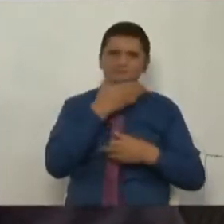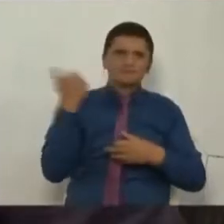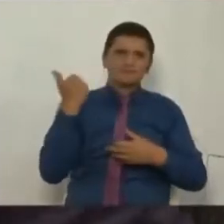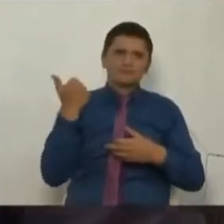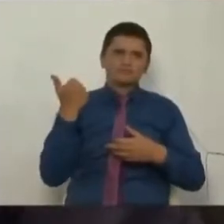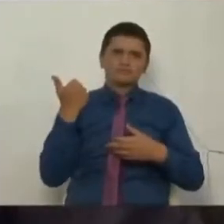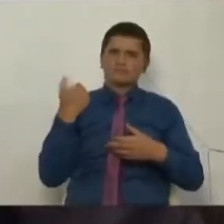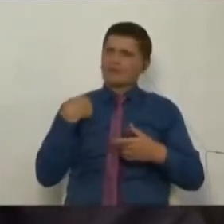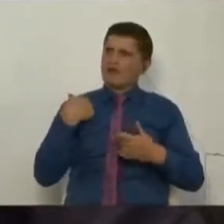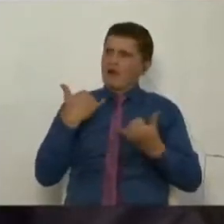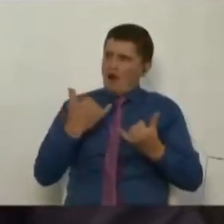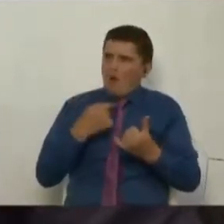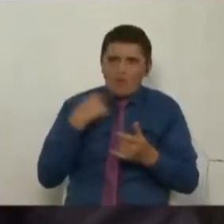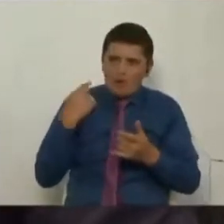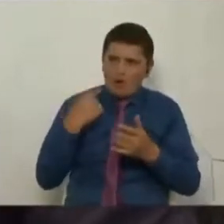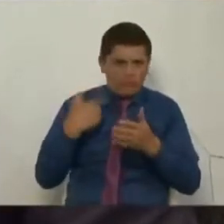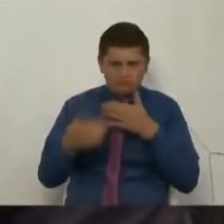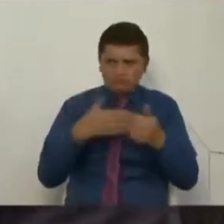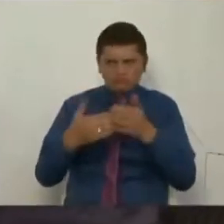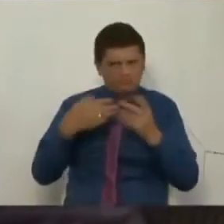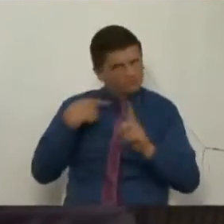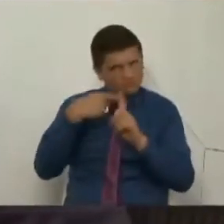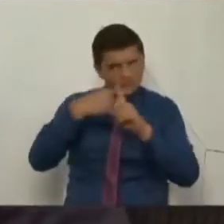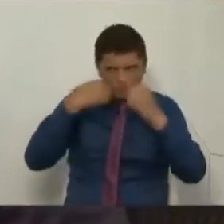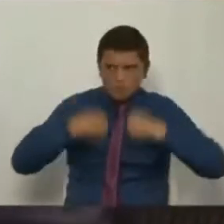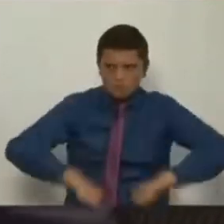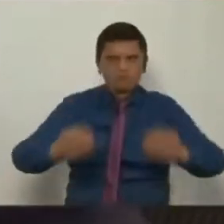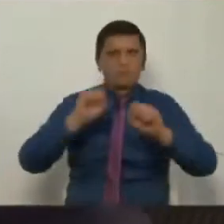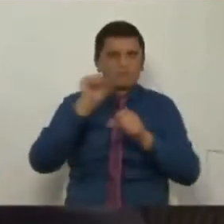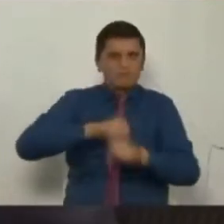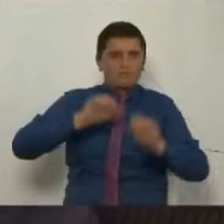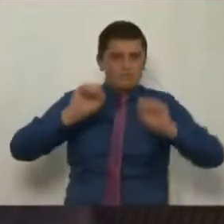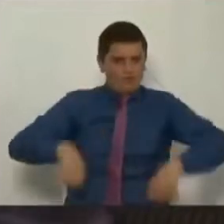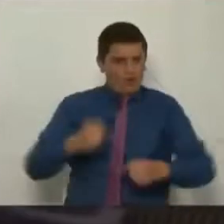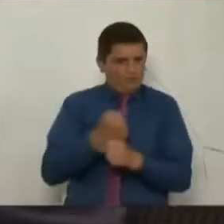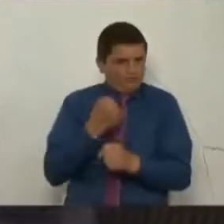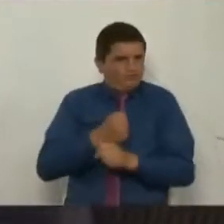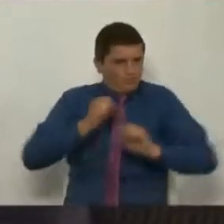pudimos, pero vamos a intentar? ¿Y sabe por qué?